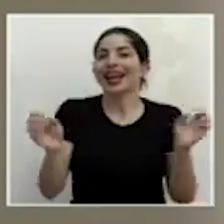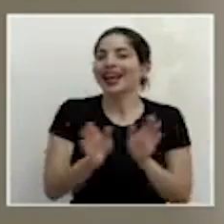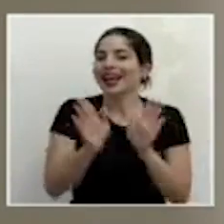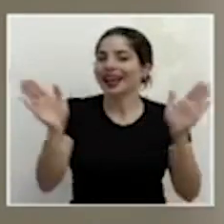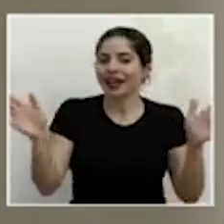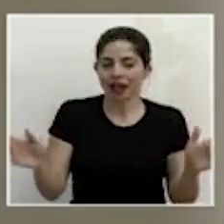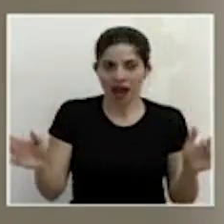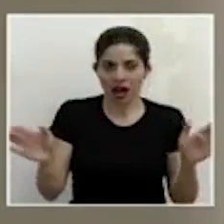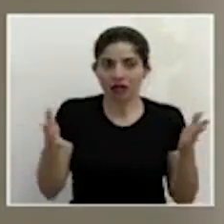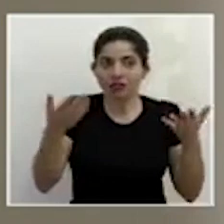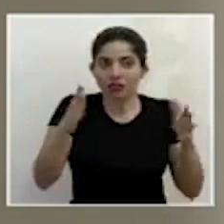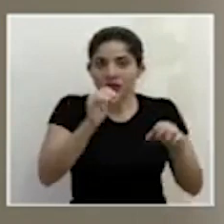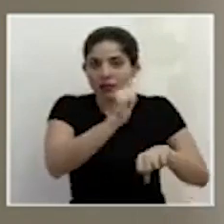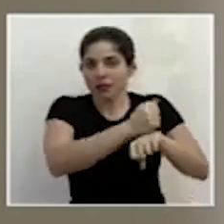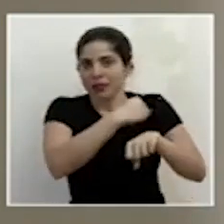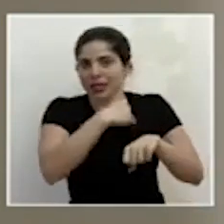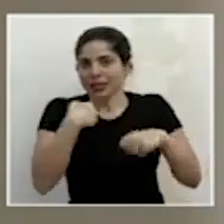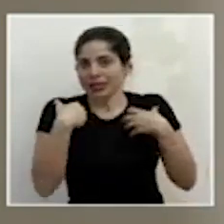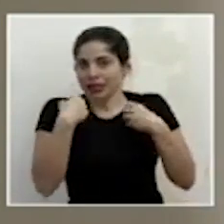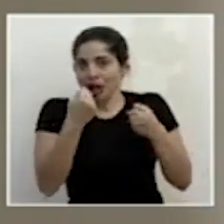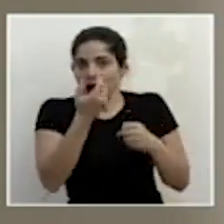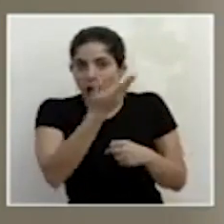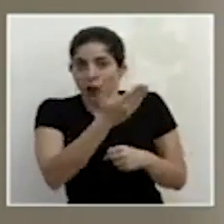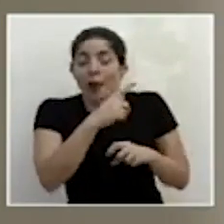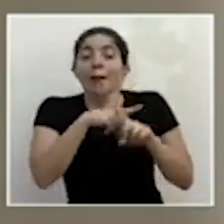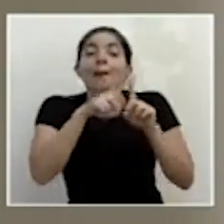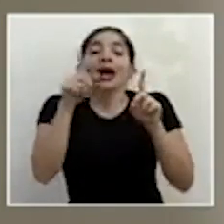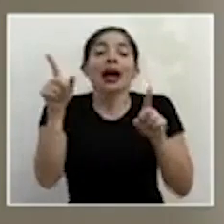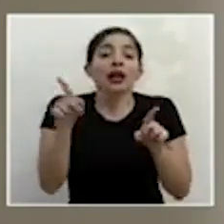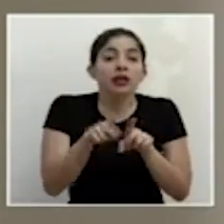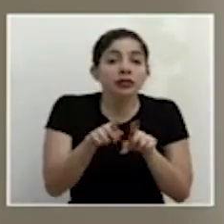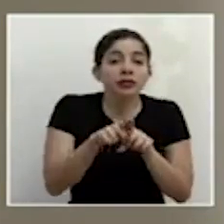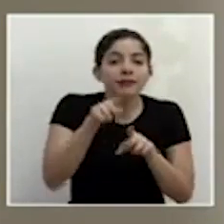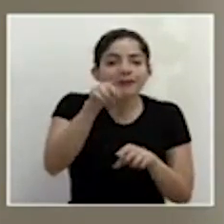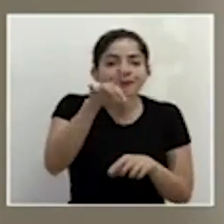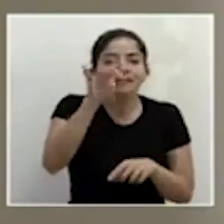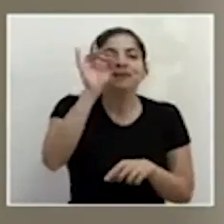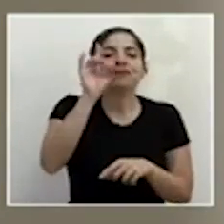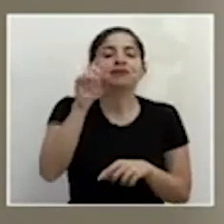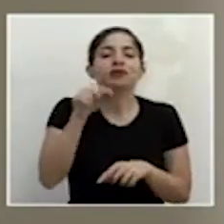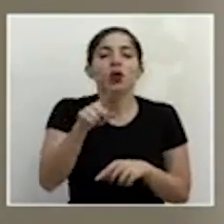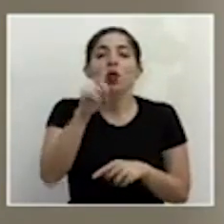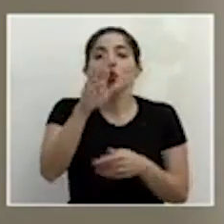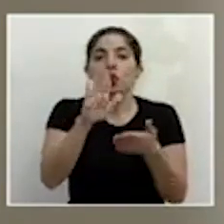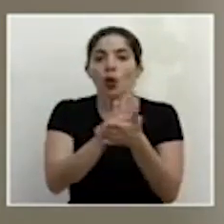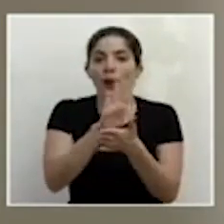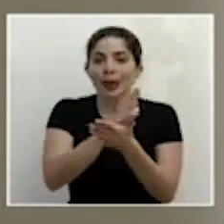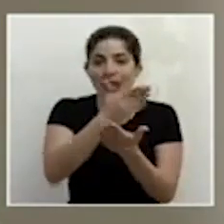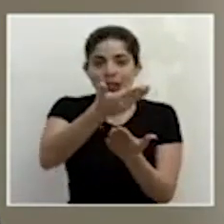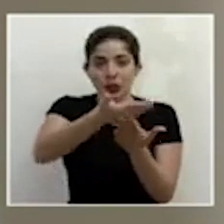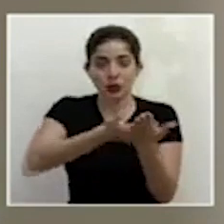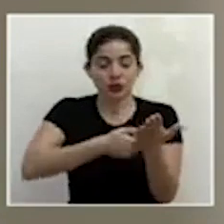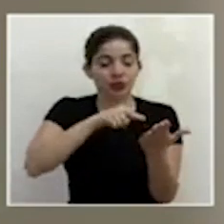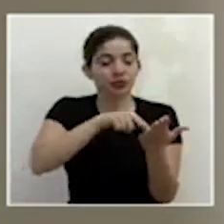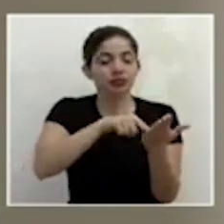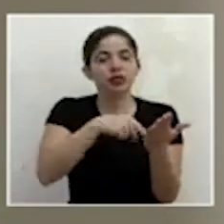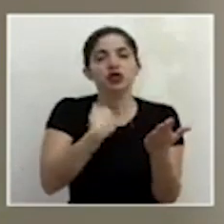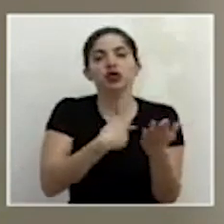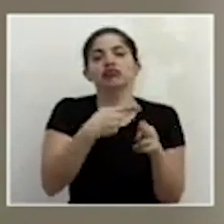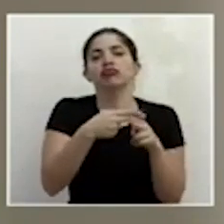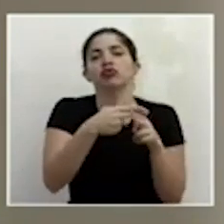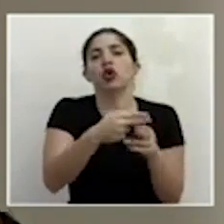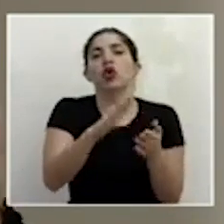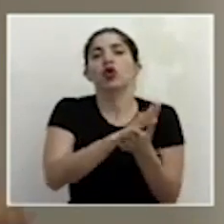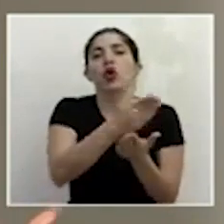establecidos por el ministerio de salud pero además van a encontrar un documento que hemos llamado un